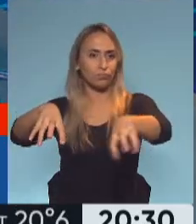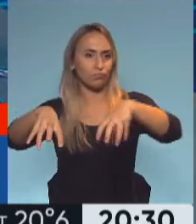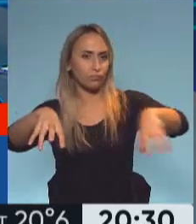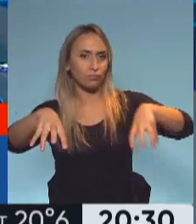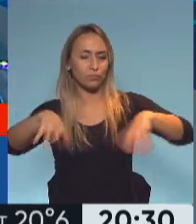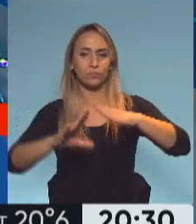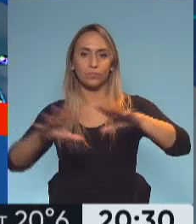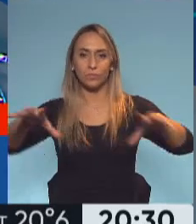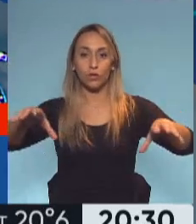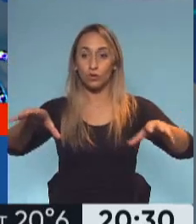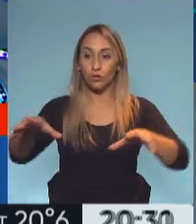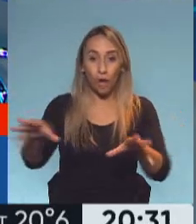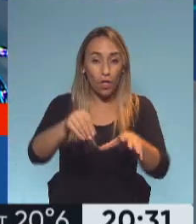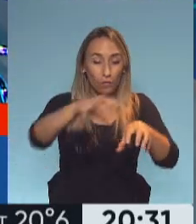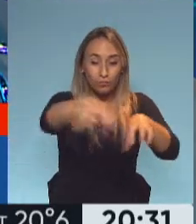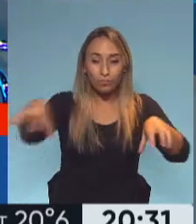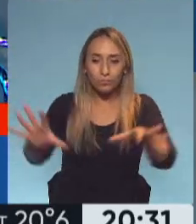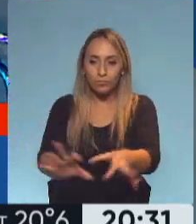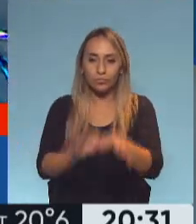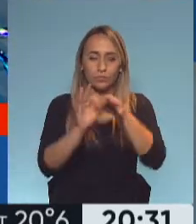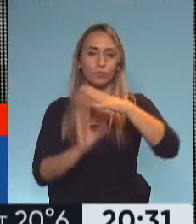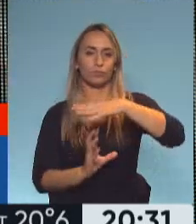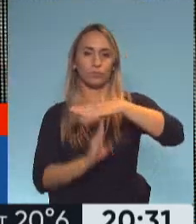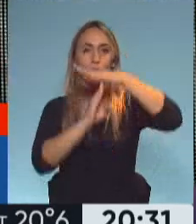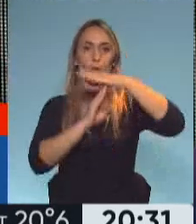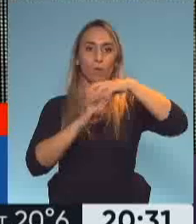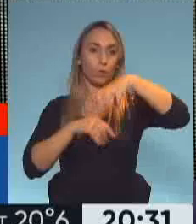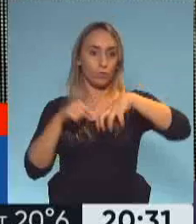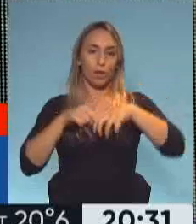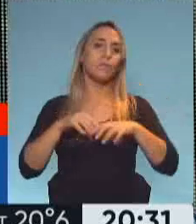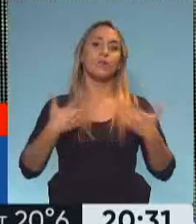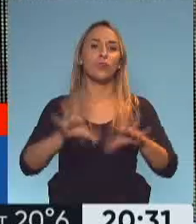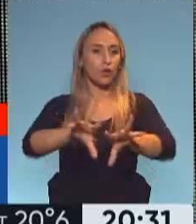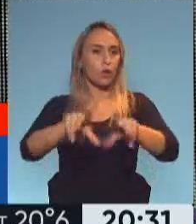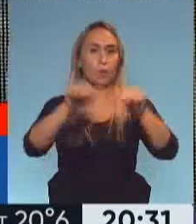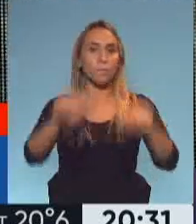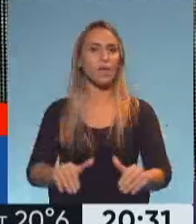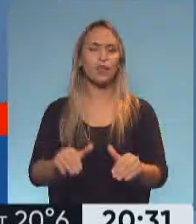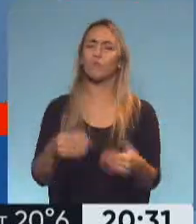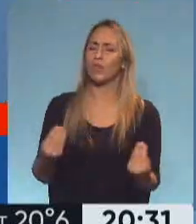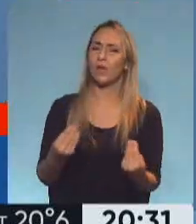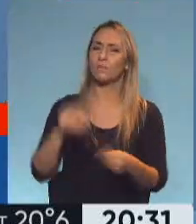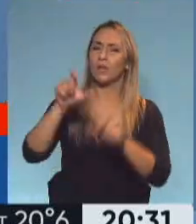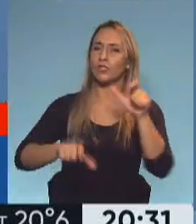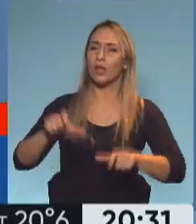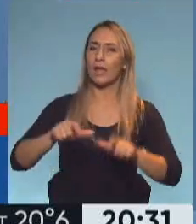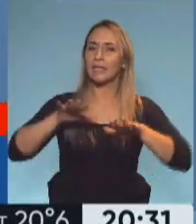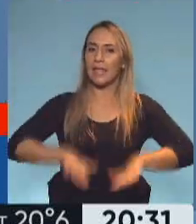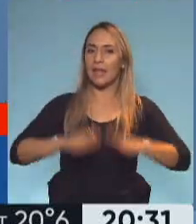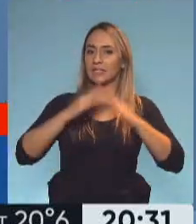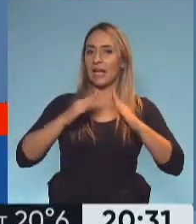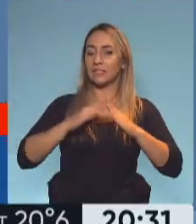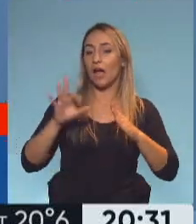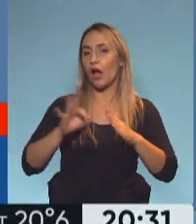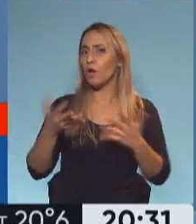coordina directamente. ¿Los delitos cayeron por esos cambios o cayeron porque la gente está en la casa por la pandemia? Yo digo que un poco y un poco, obviamente la pandemia